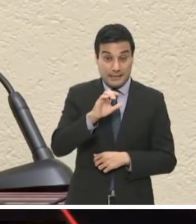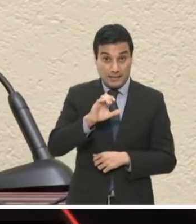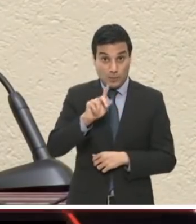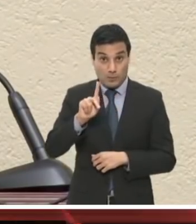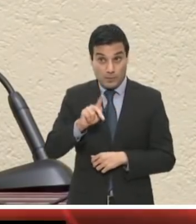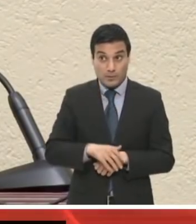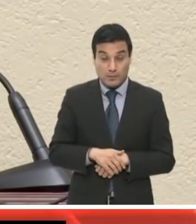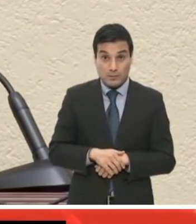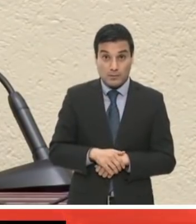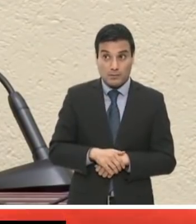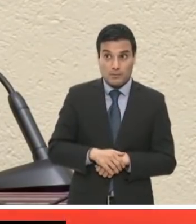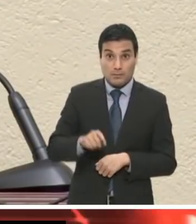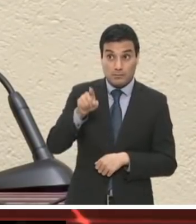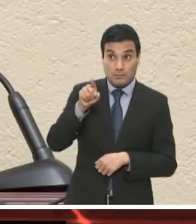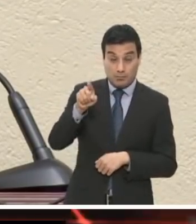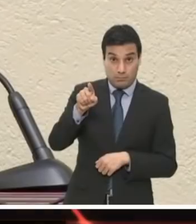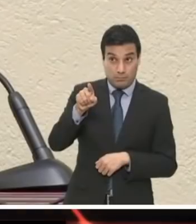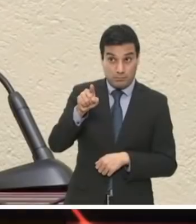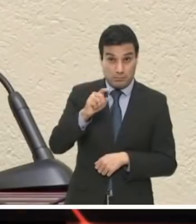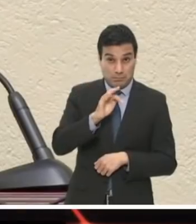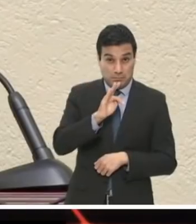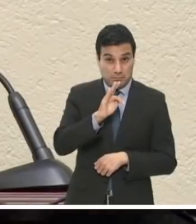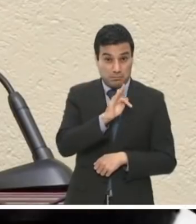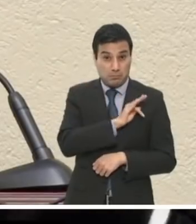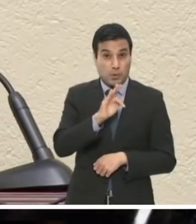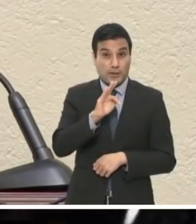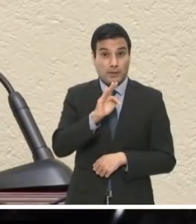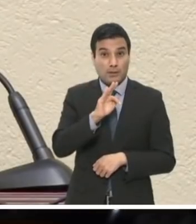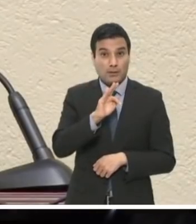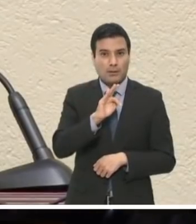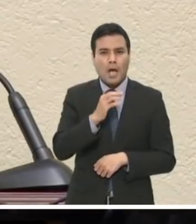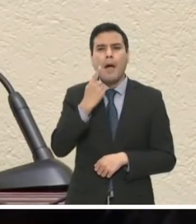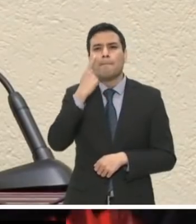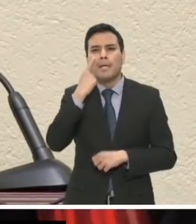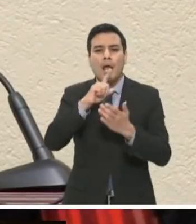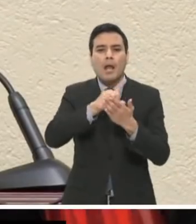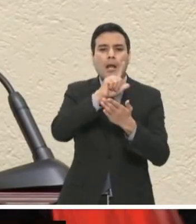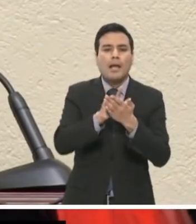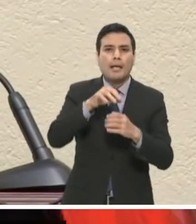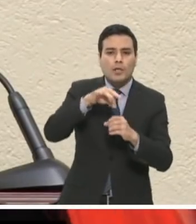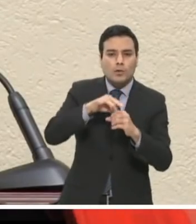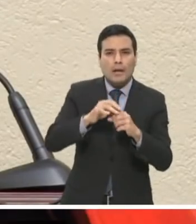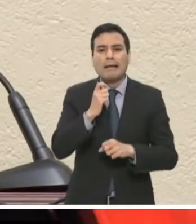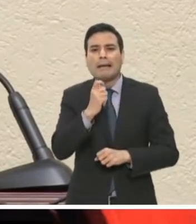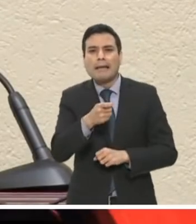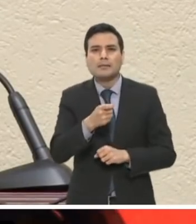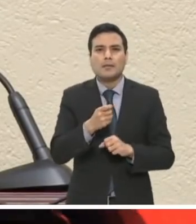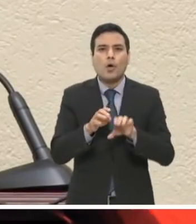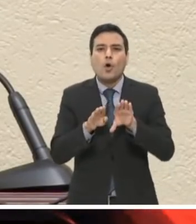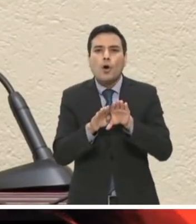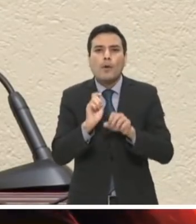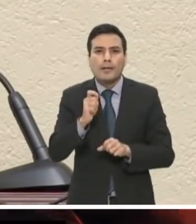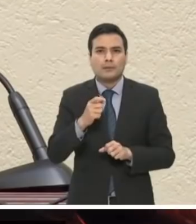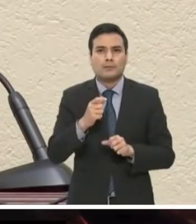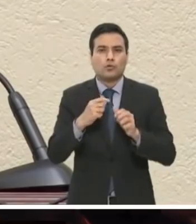canallas, así de viles, así de cínicos, porque dicen que